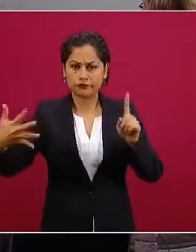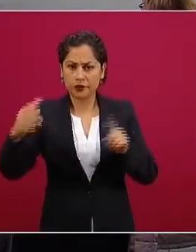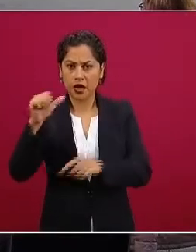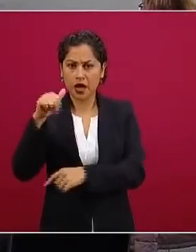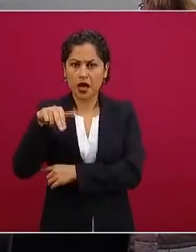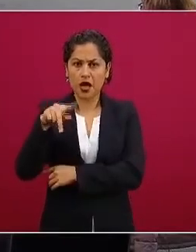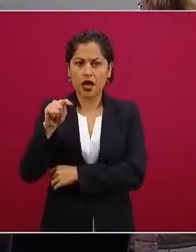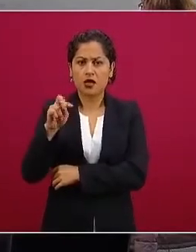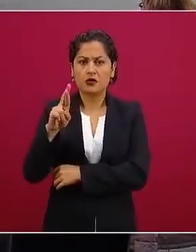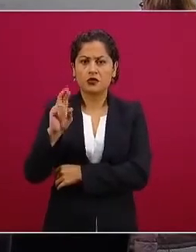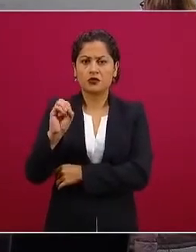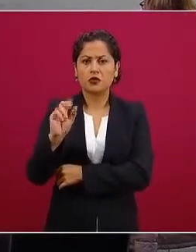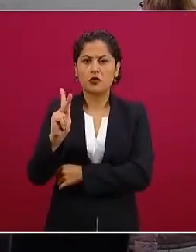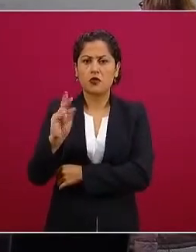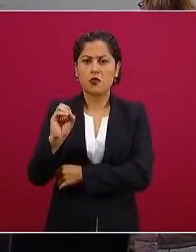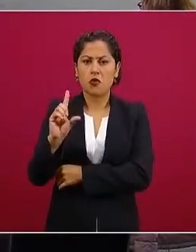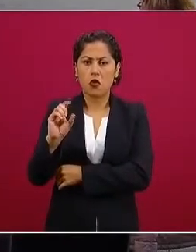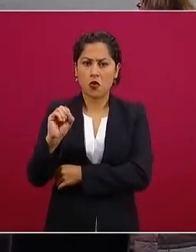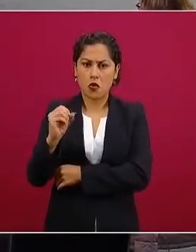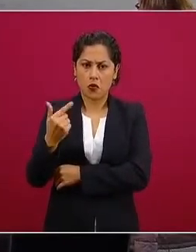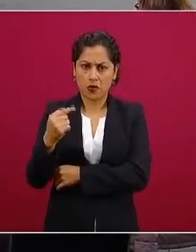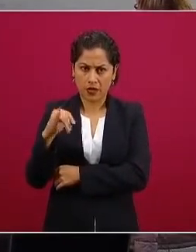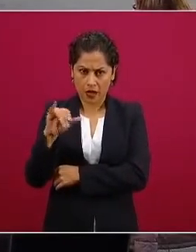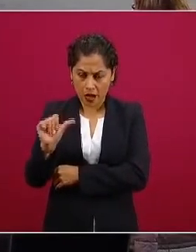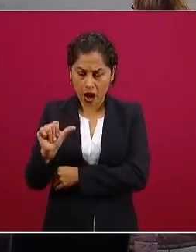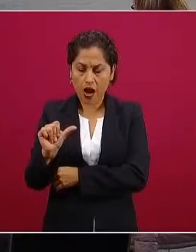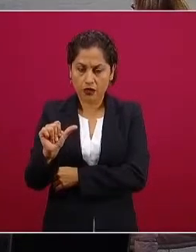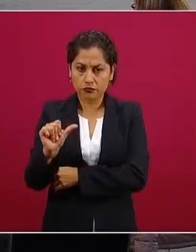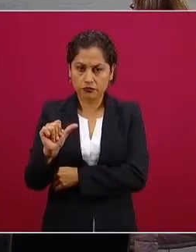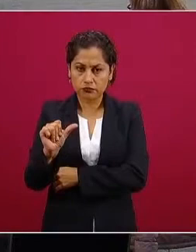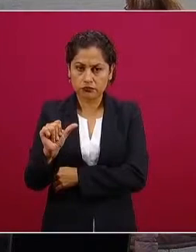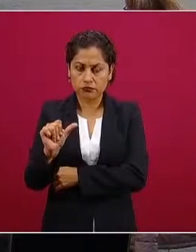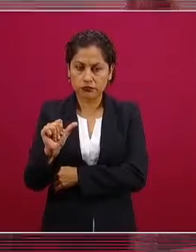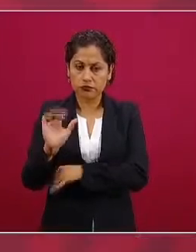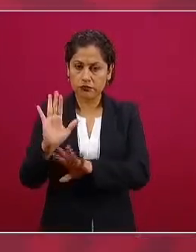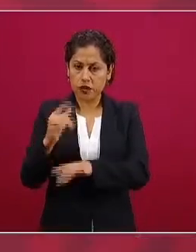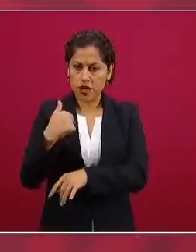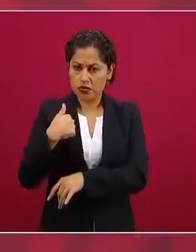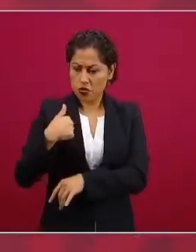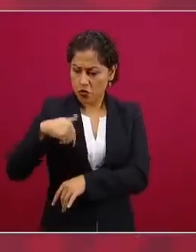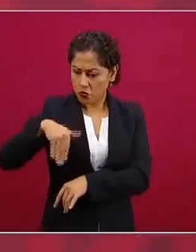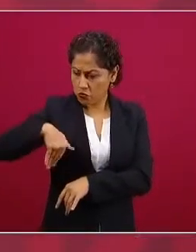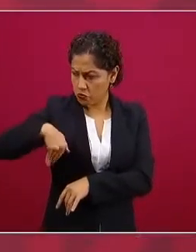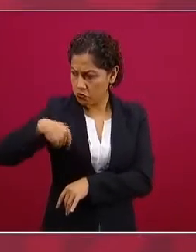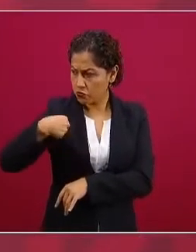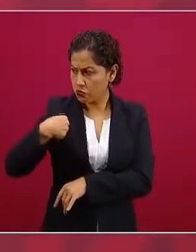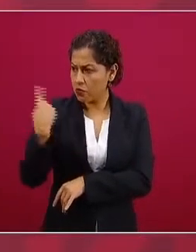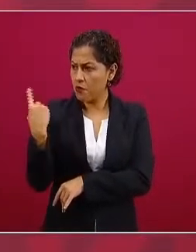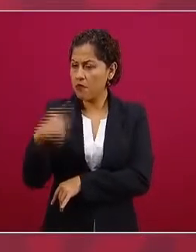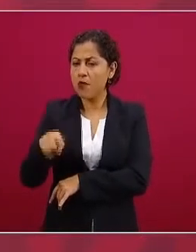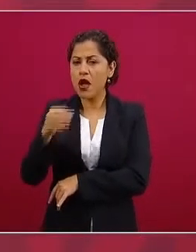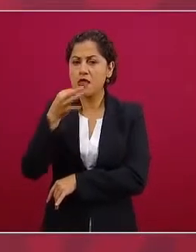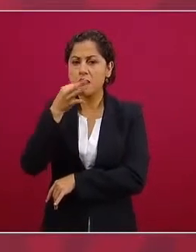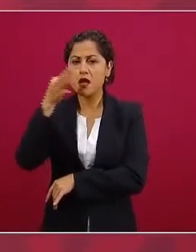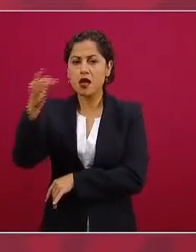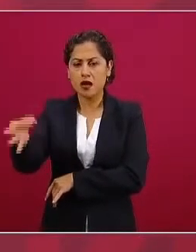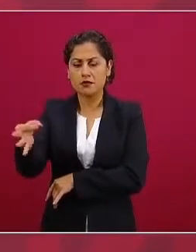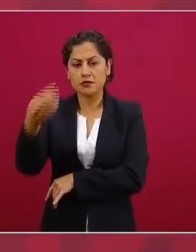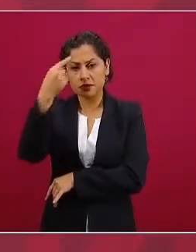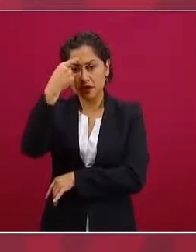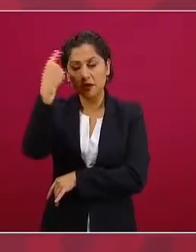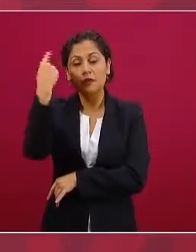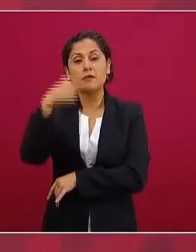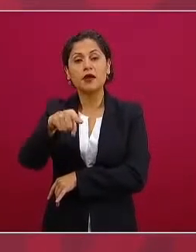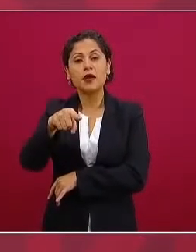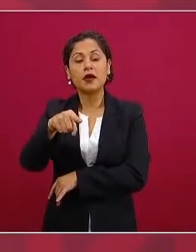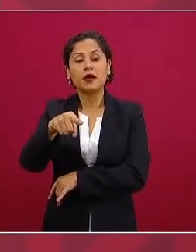acabo de dar una instrucción para que se apoye